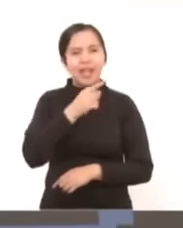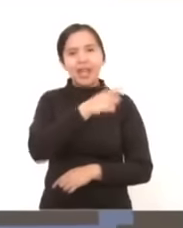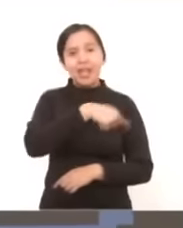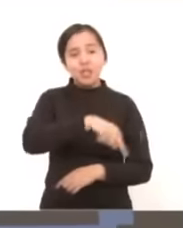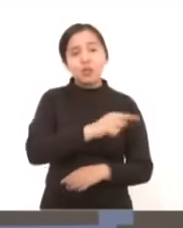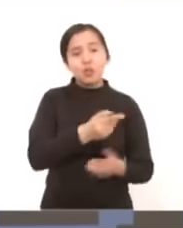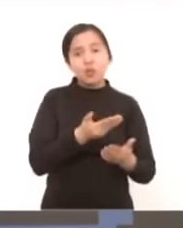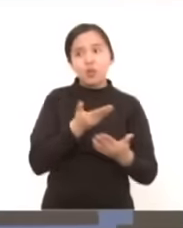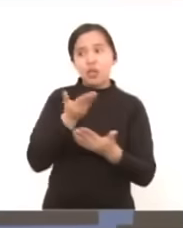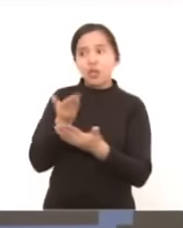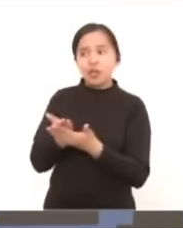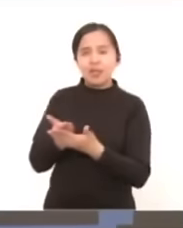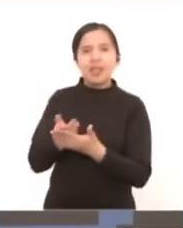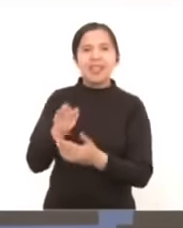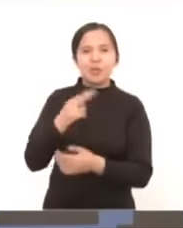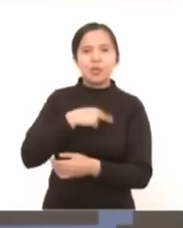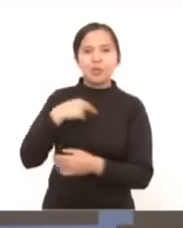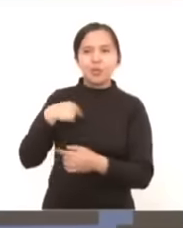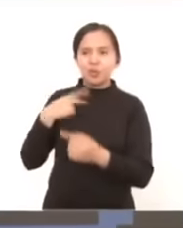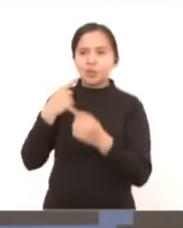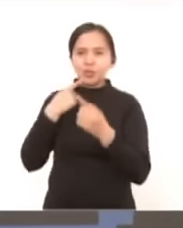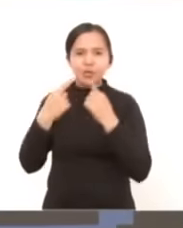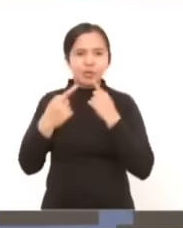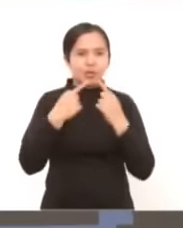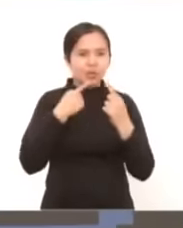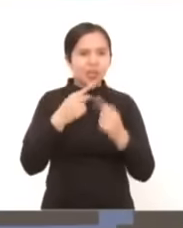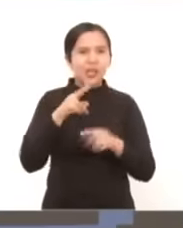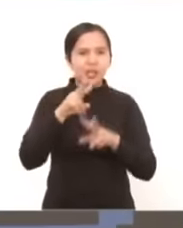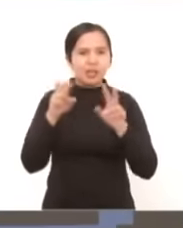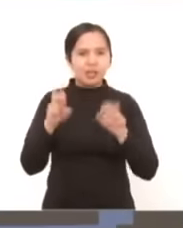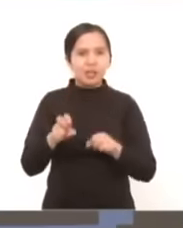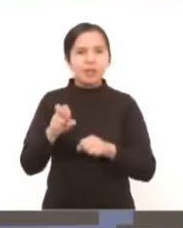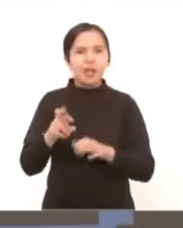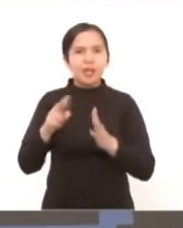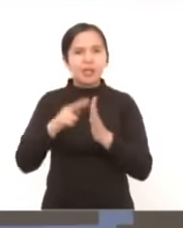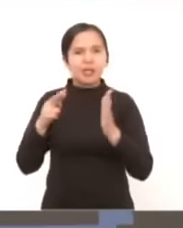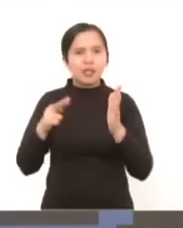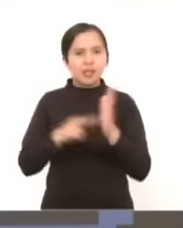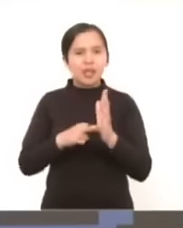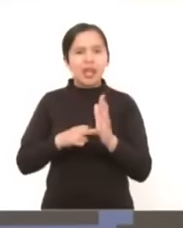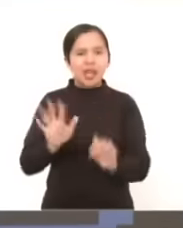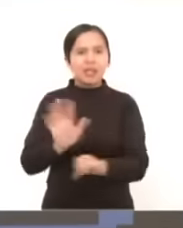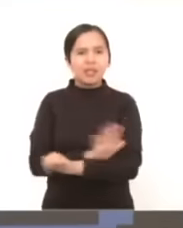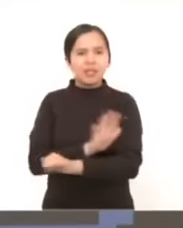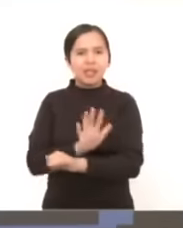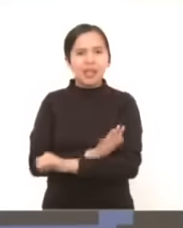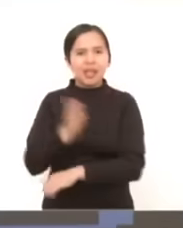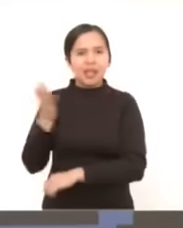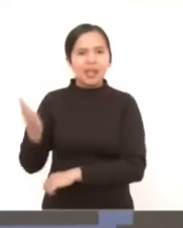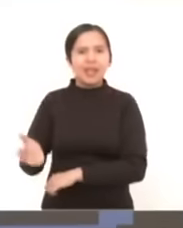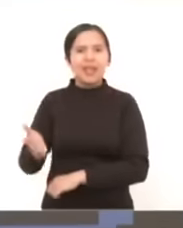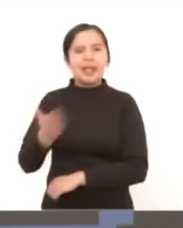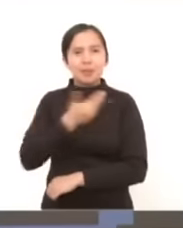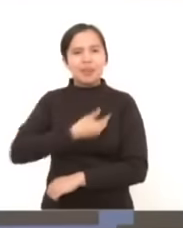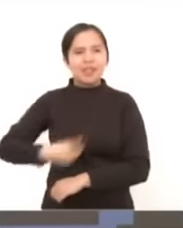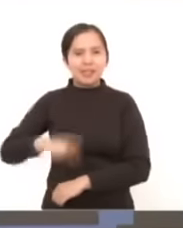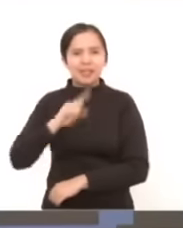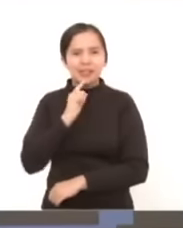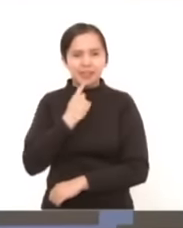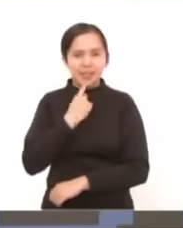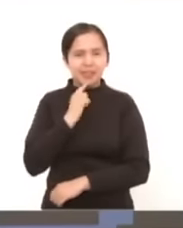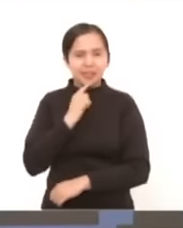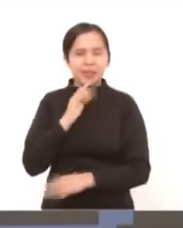cuando se estuvieron debatiendo las reformas energéticas planteadas por el presidente López Obrador al Congreso bueno